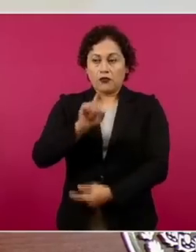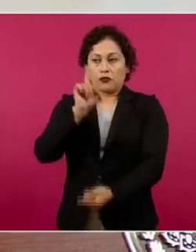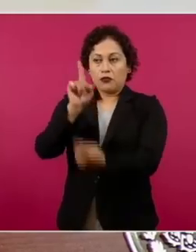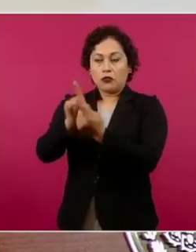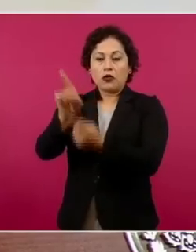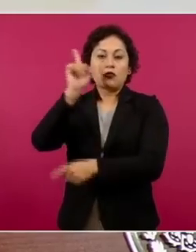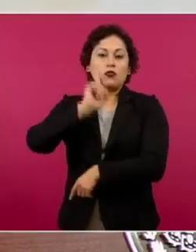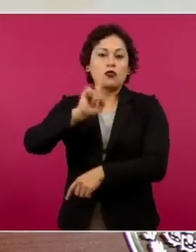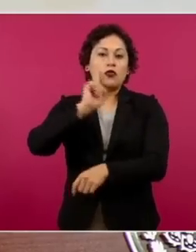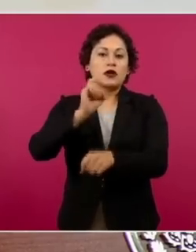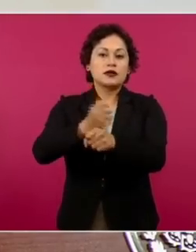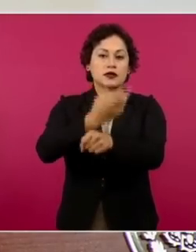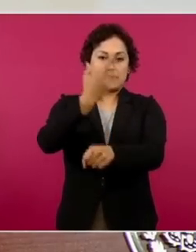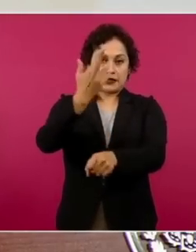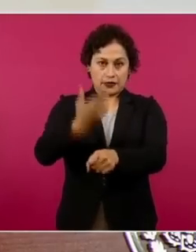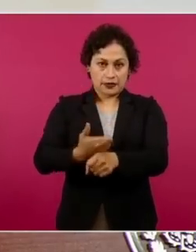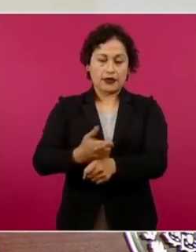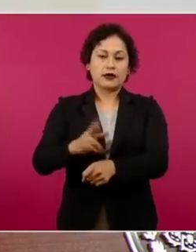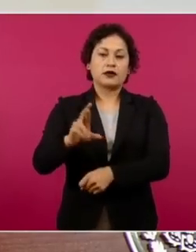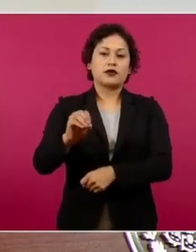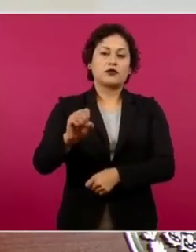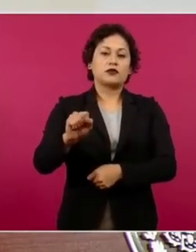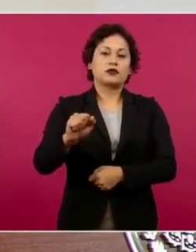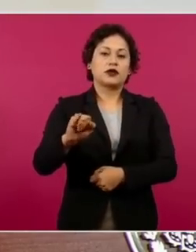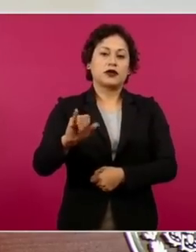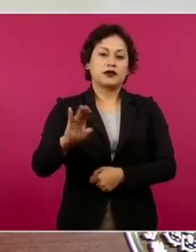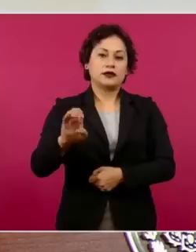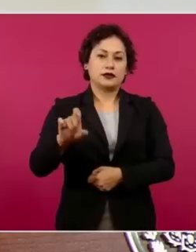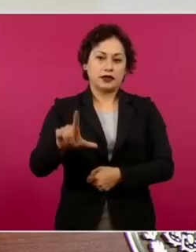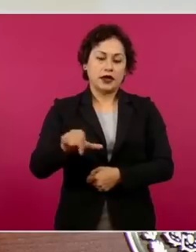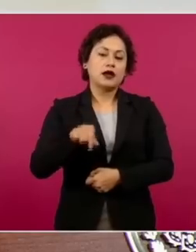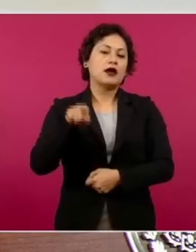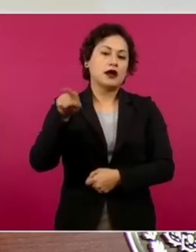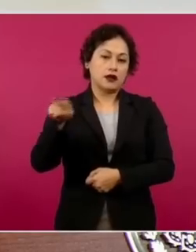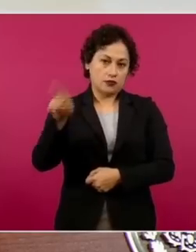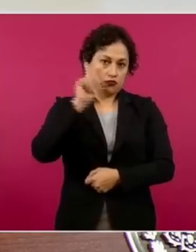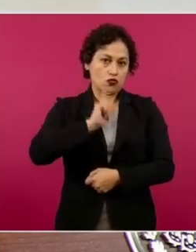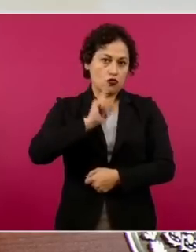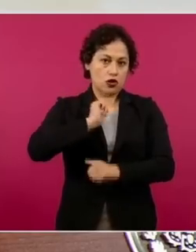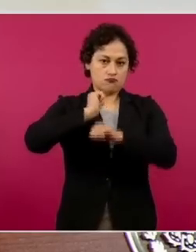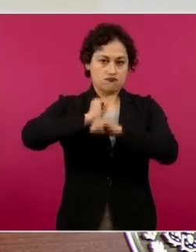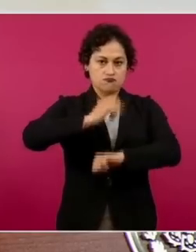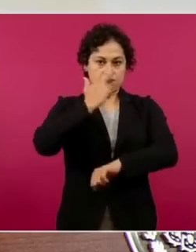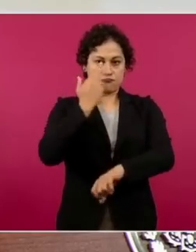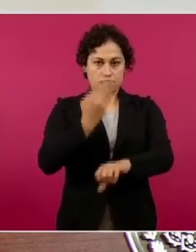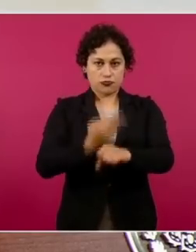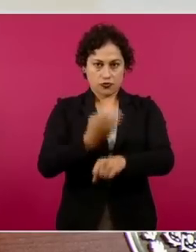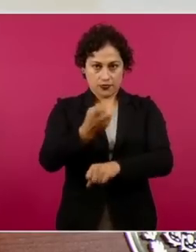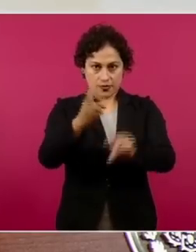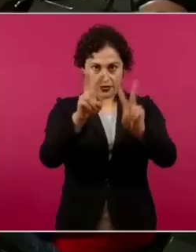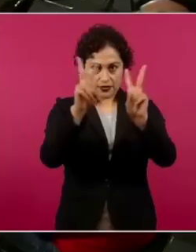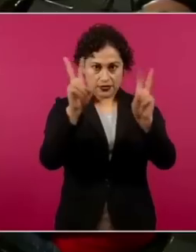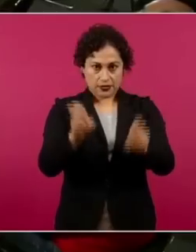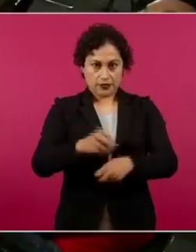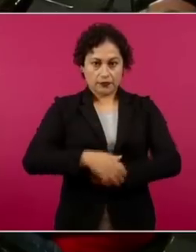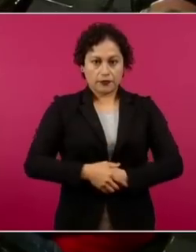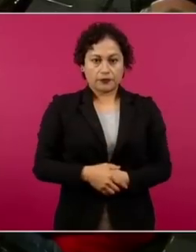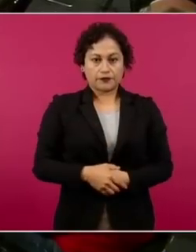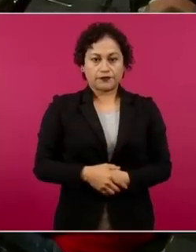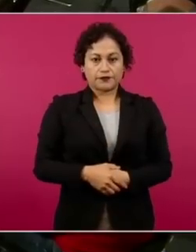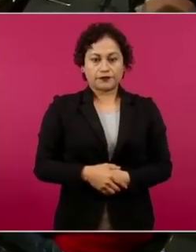Rodríguez, que es la encargada de ver este asunto. Y